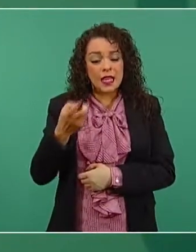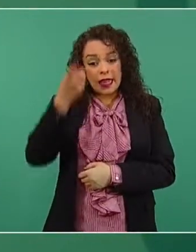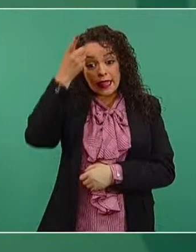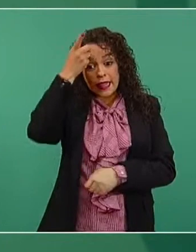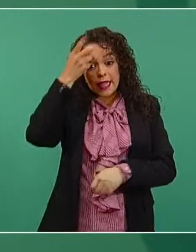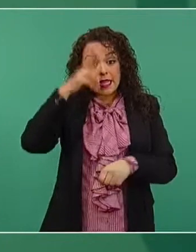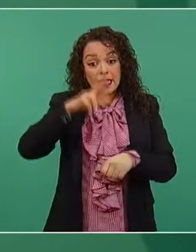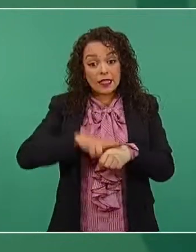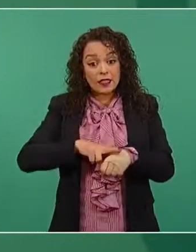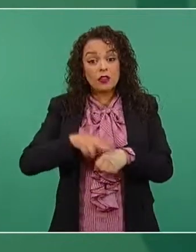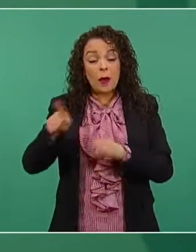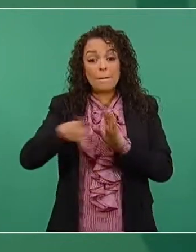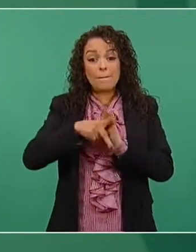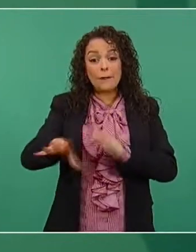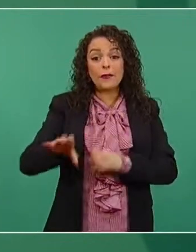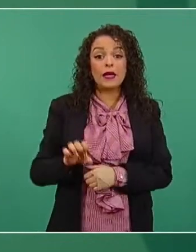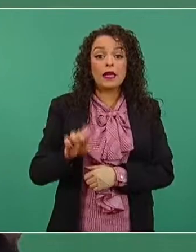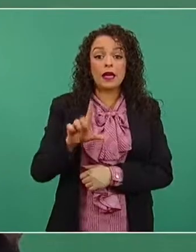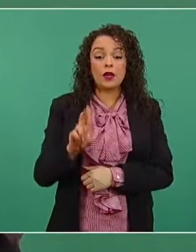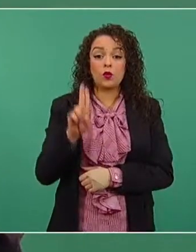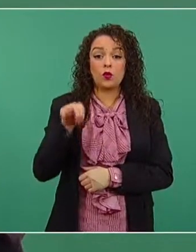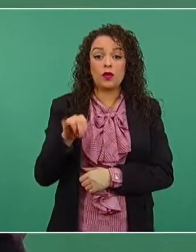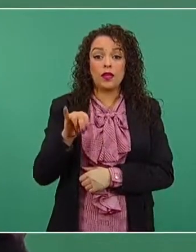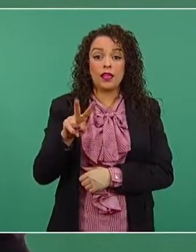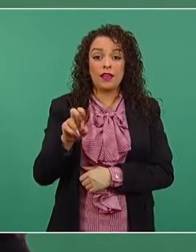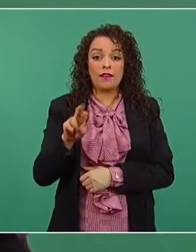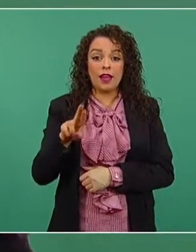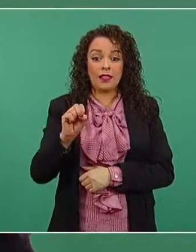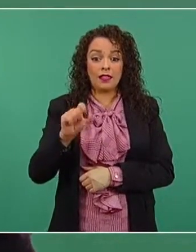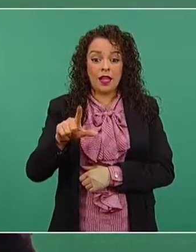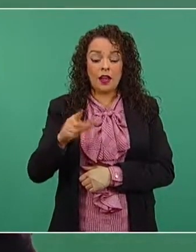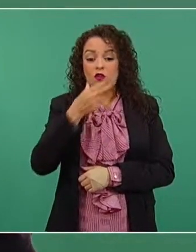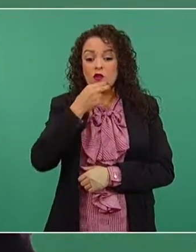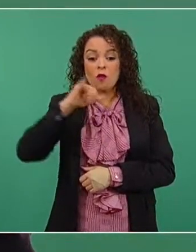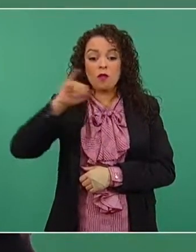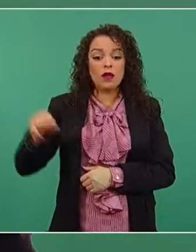Universal, Juan Francisco